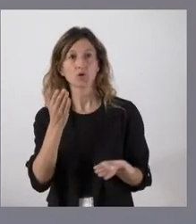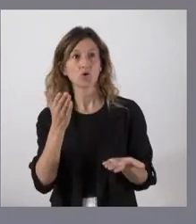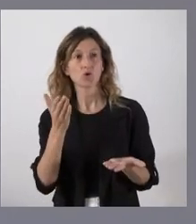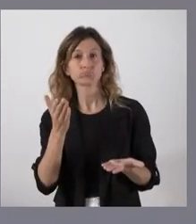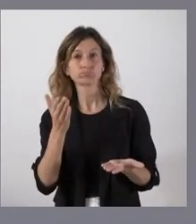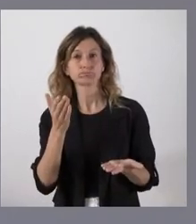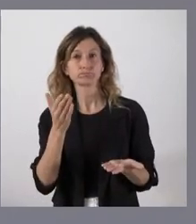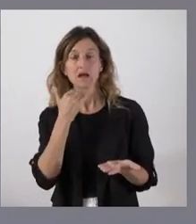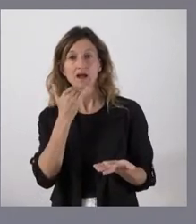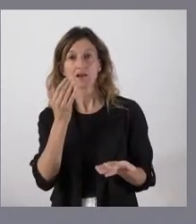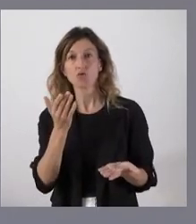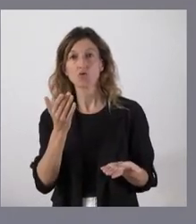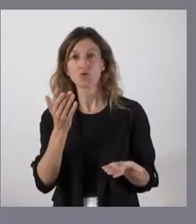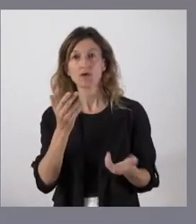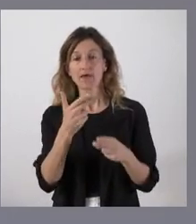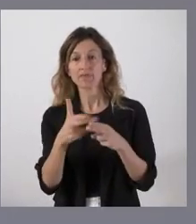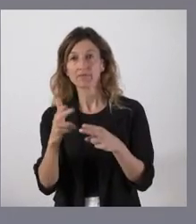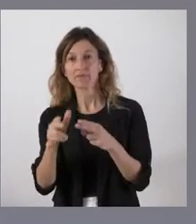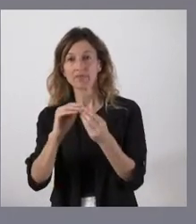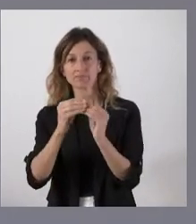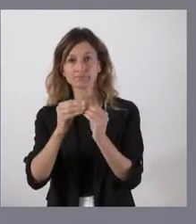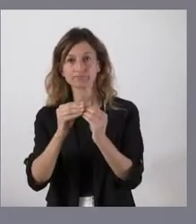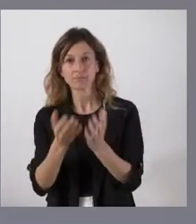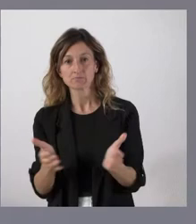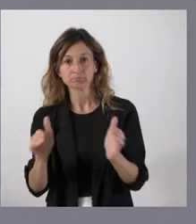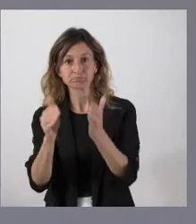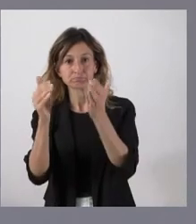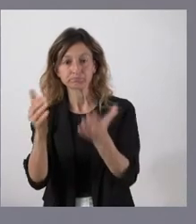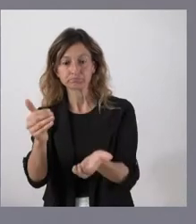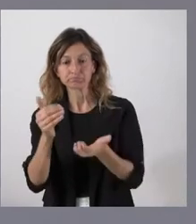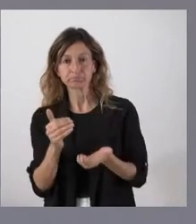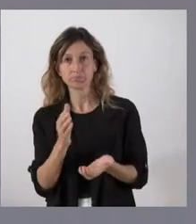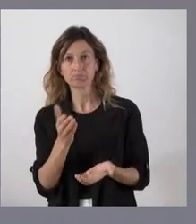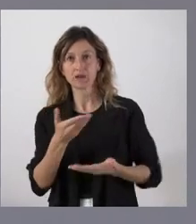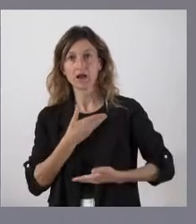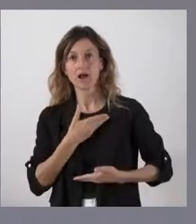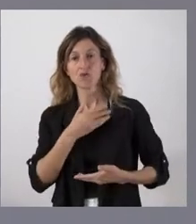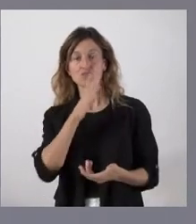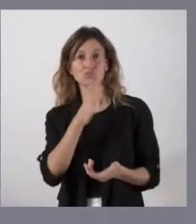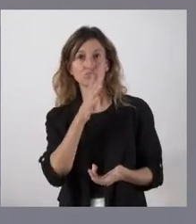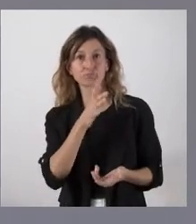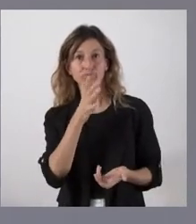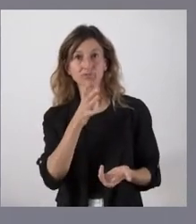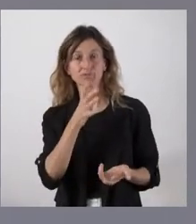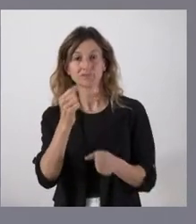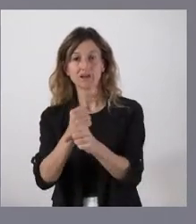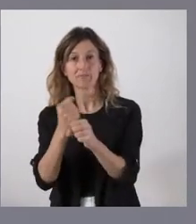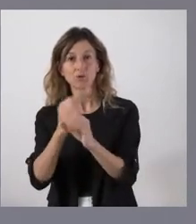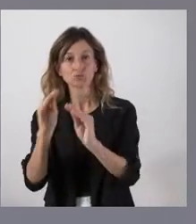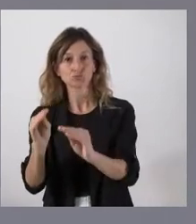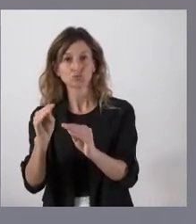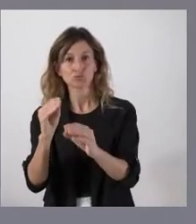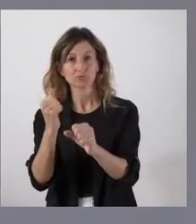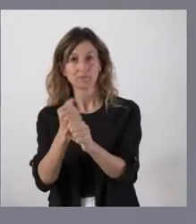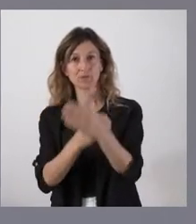una pequeña actividad de artesanía en ese centro de discapacidad que es objeto de trabajo en el